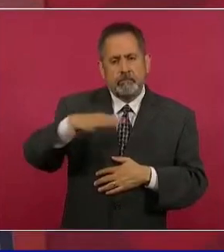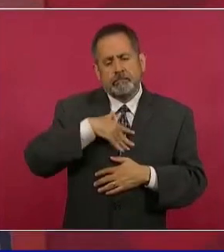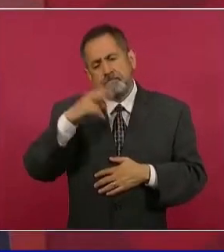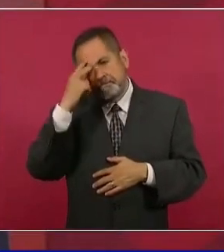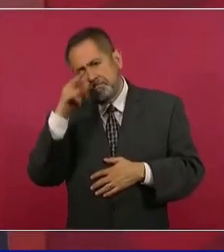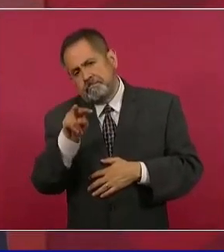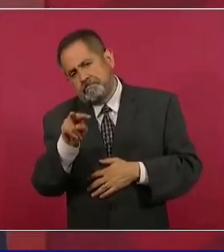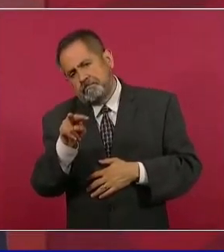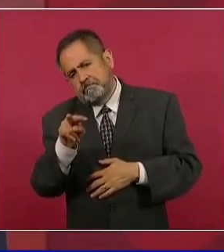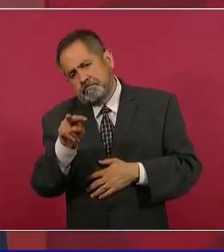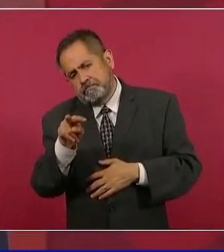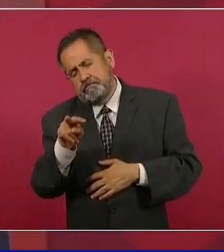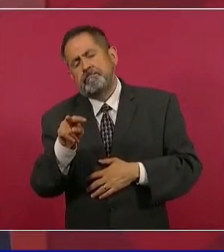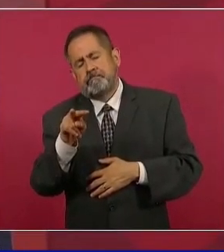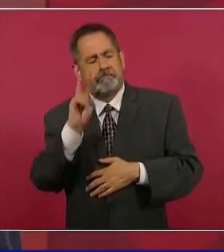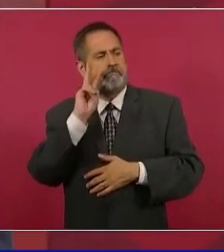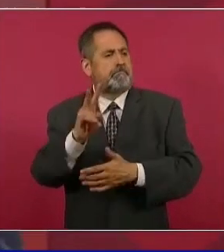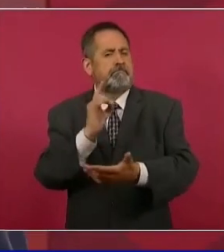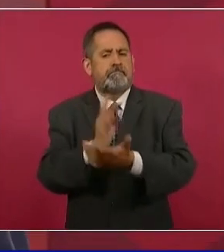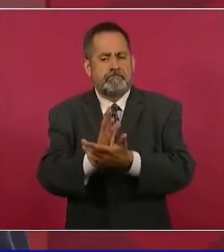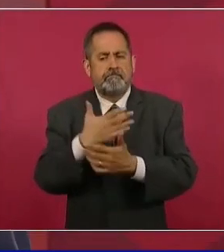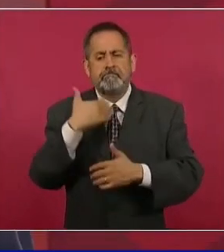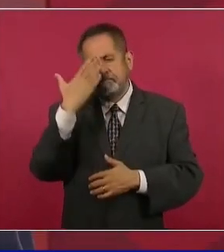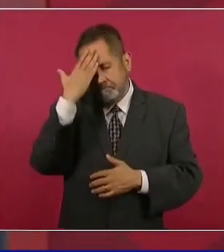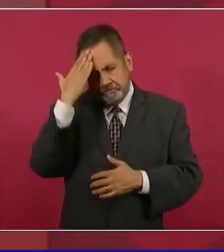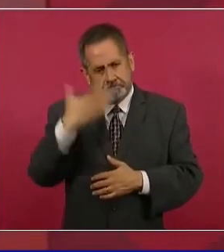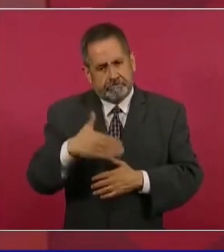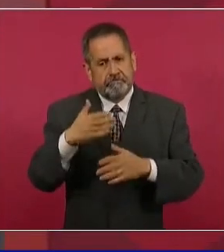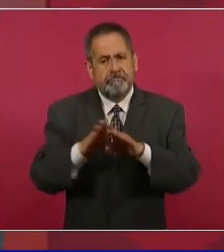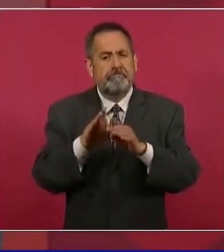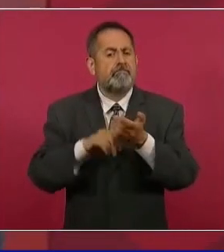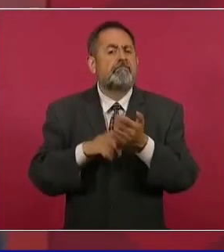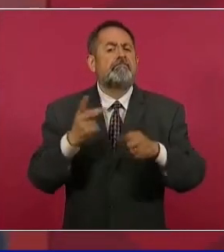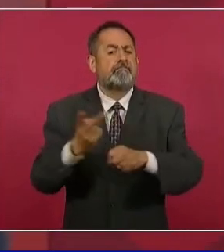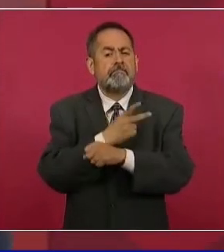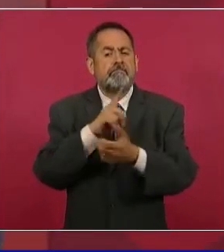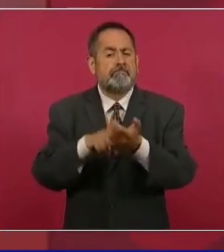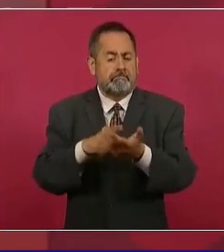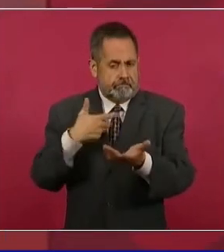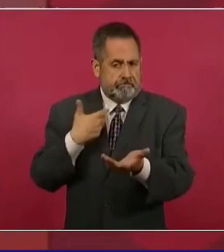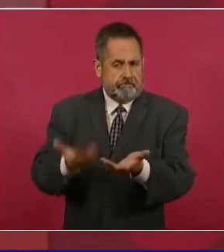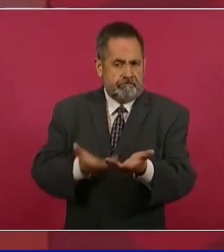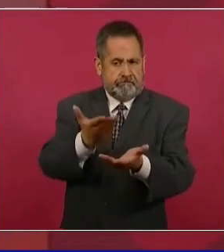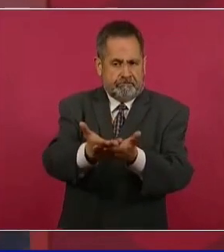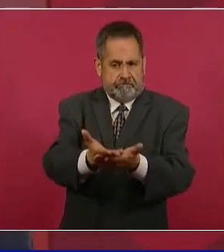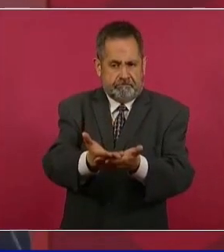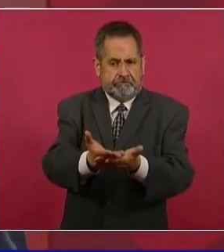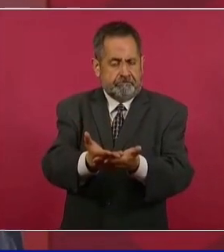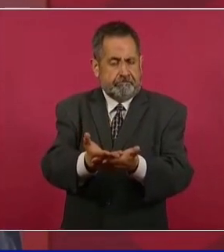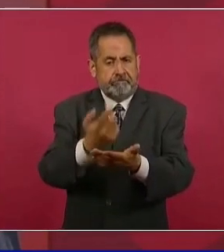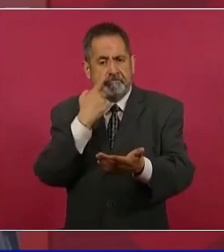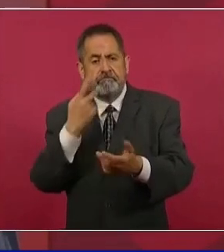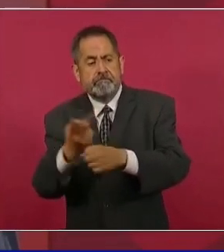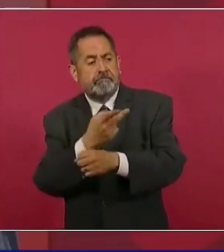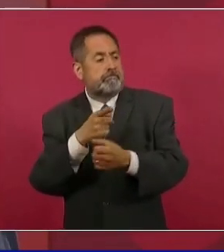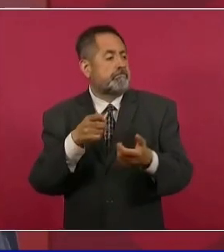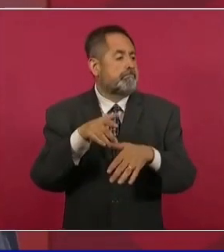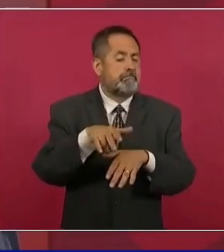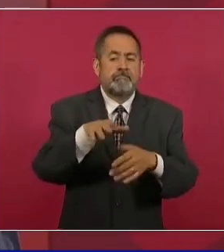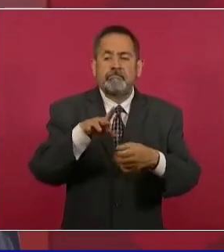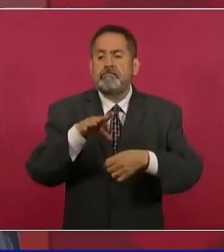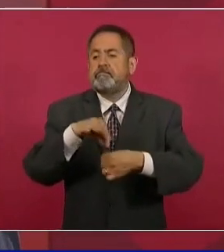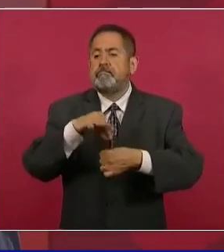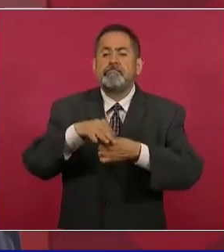de qué va a suceder en este terreno de la